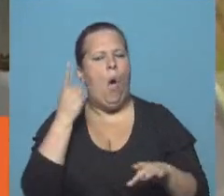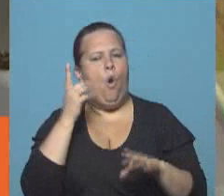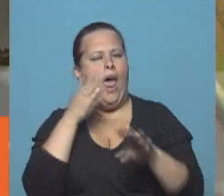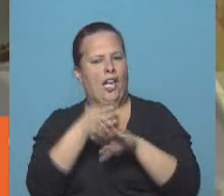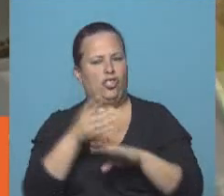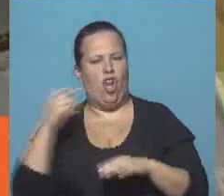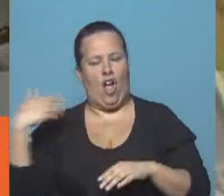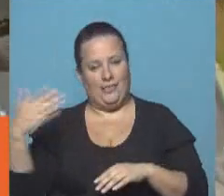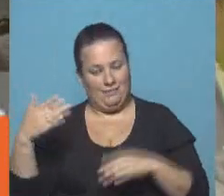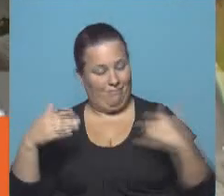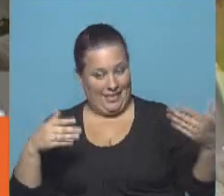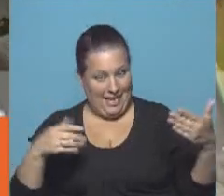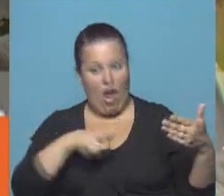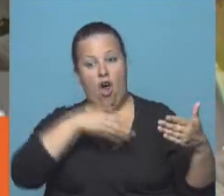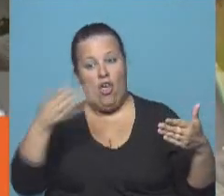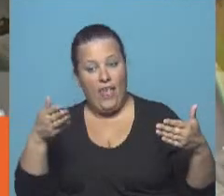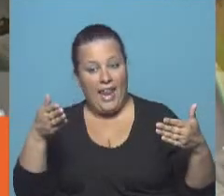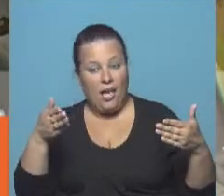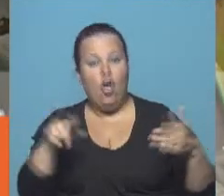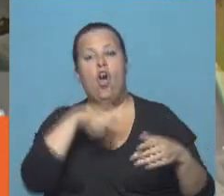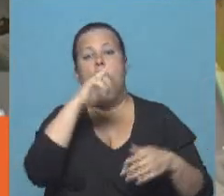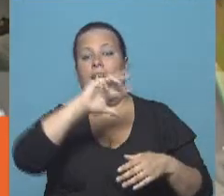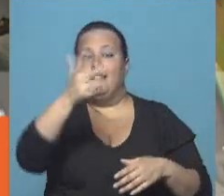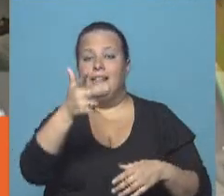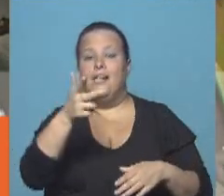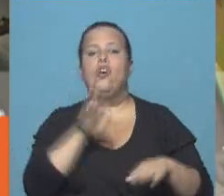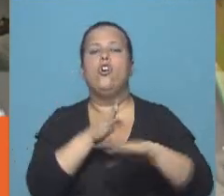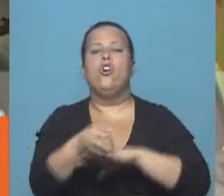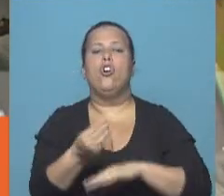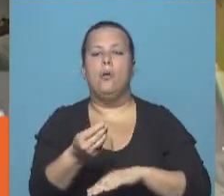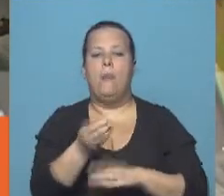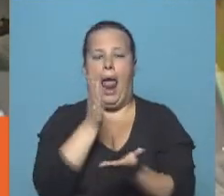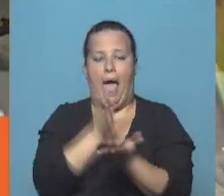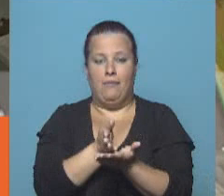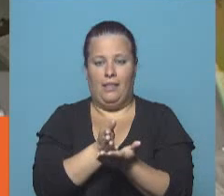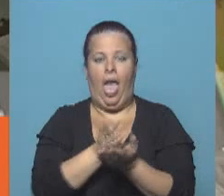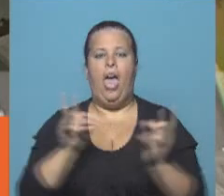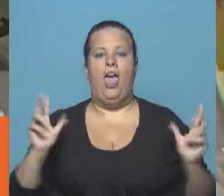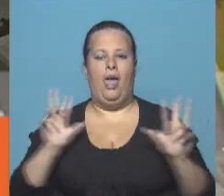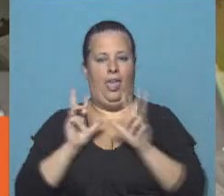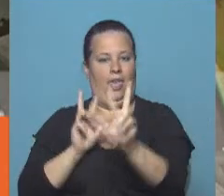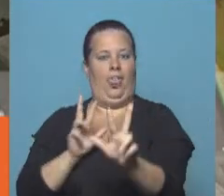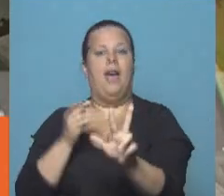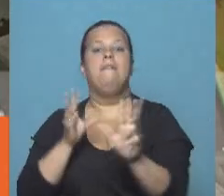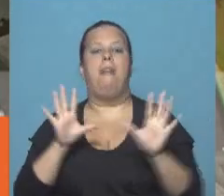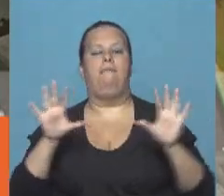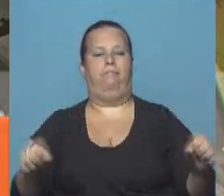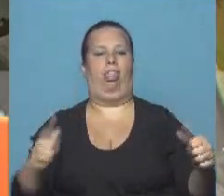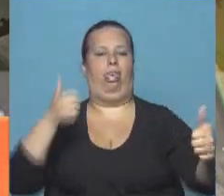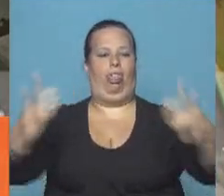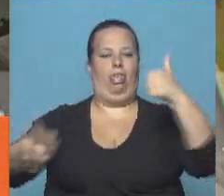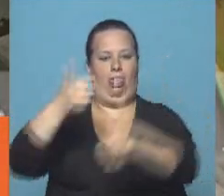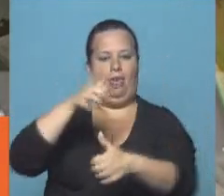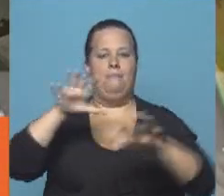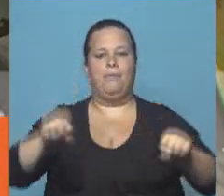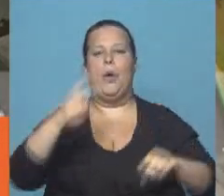extremo izquierdo, el otro por el extremo derecho y el tercero por el centro para poder dominar a